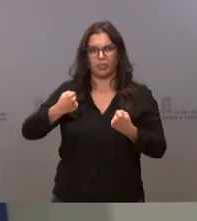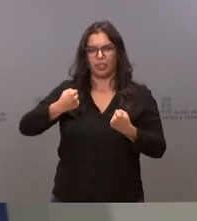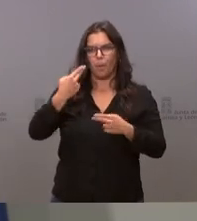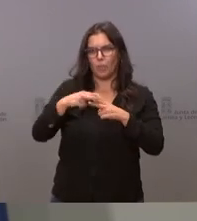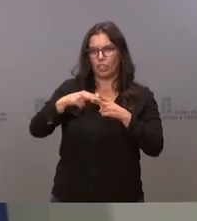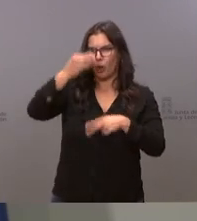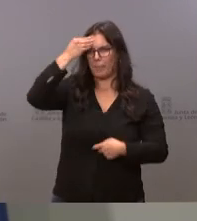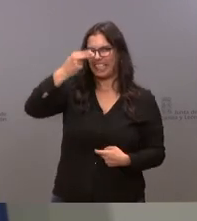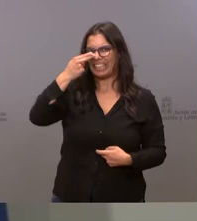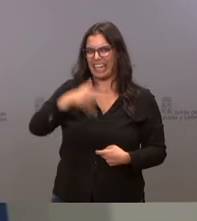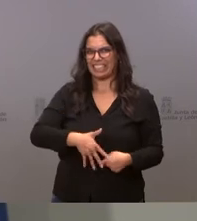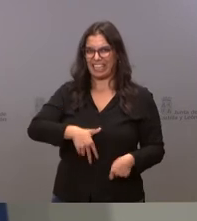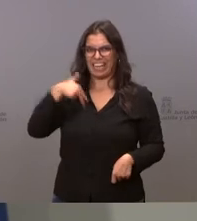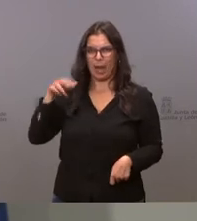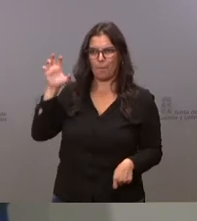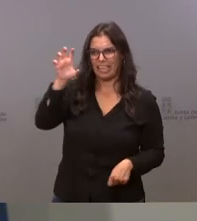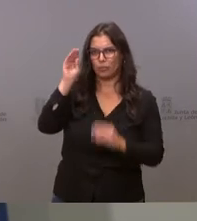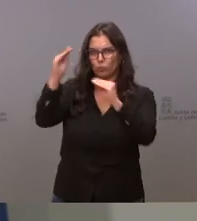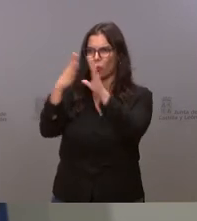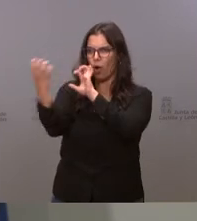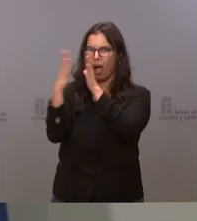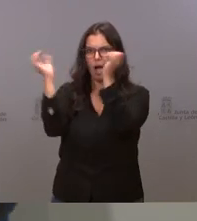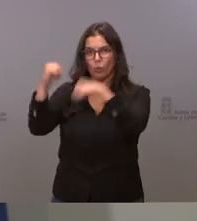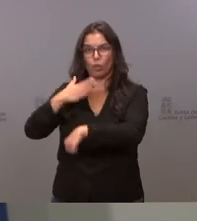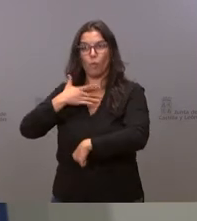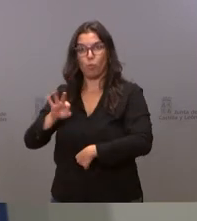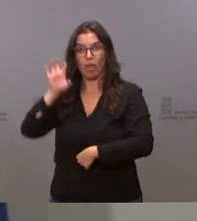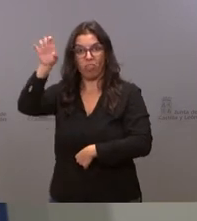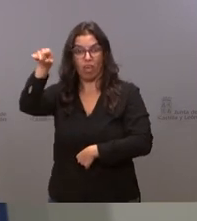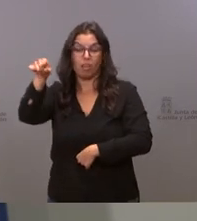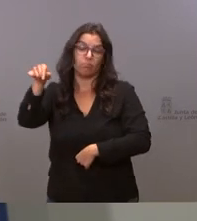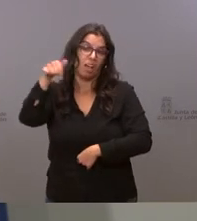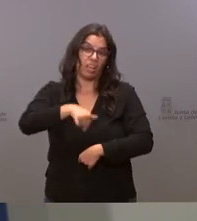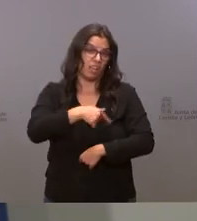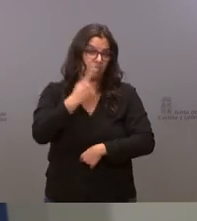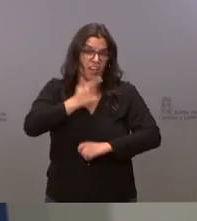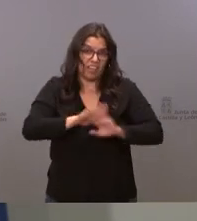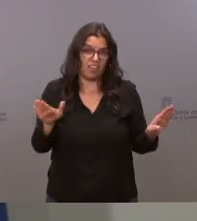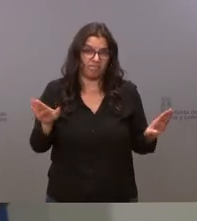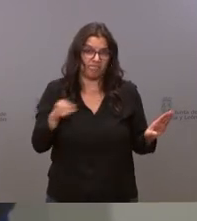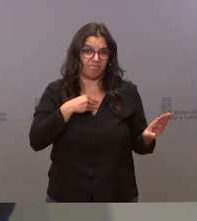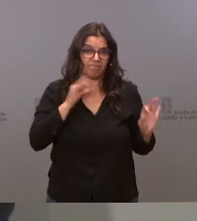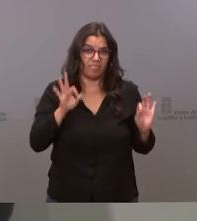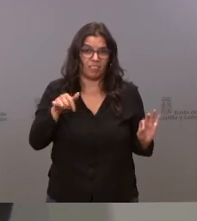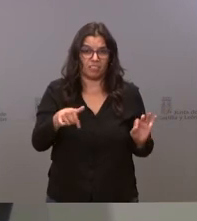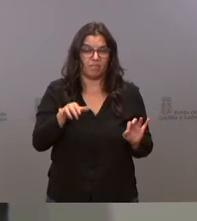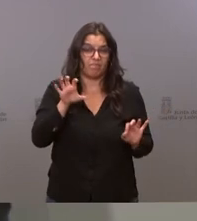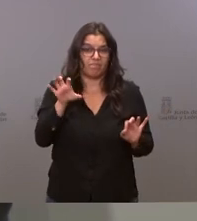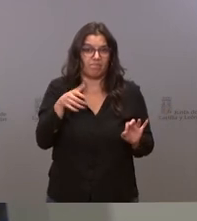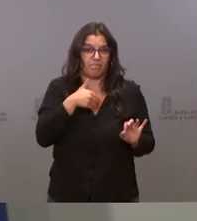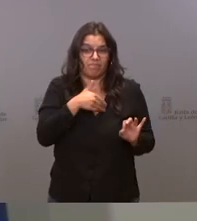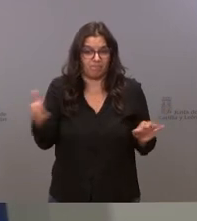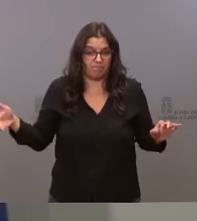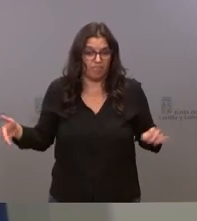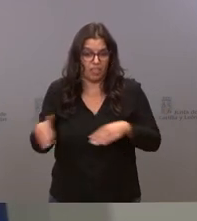donde hay gente que es capaz de llegar a acuerdos y lo que tenemos desgraciadamente en este momento en nuestro país y en